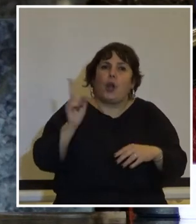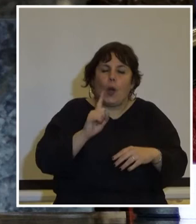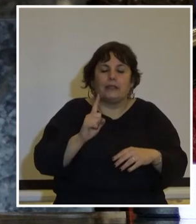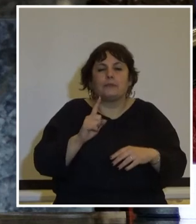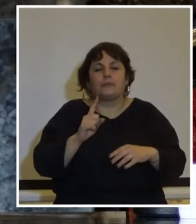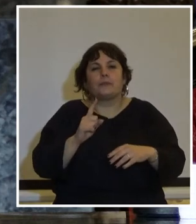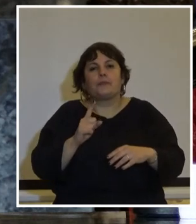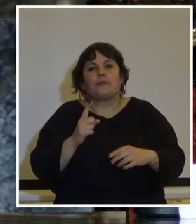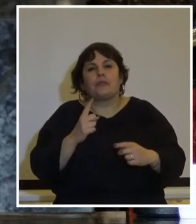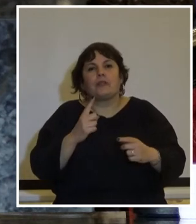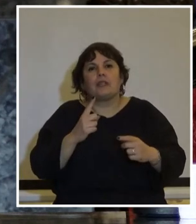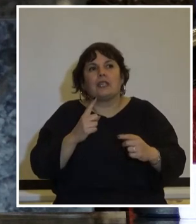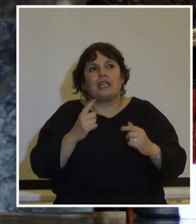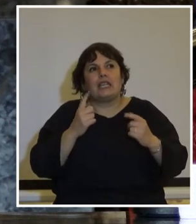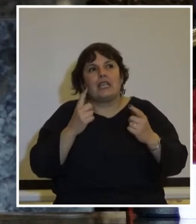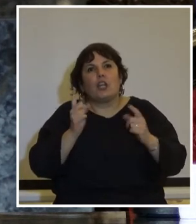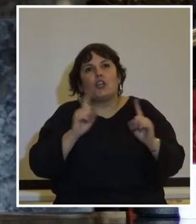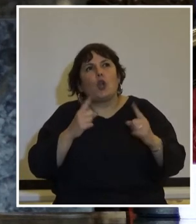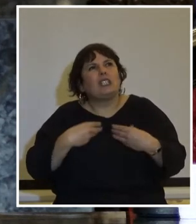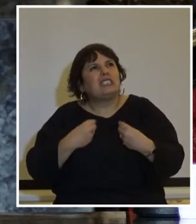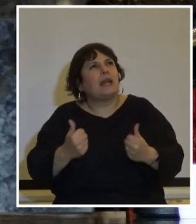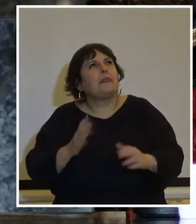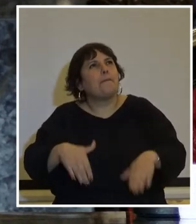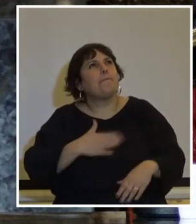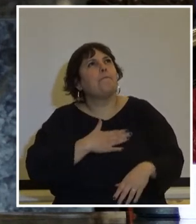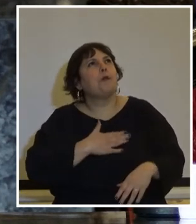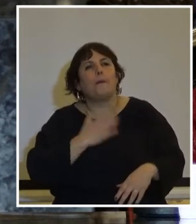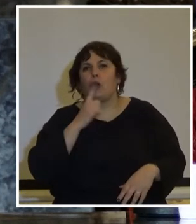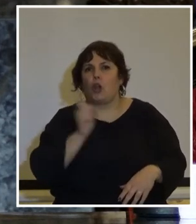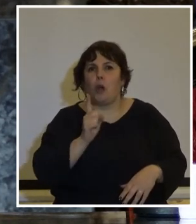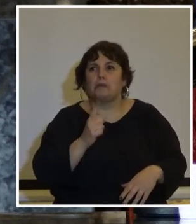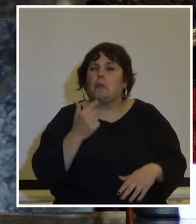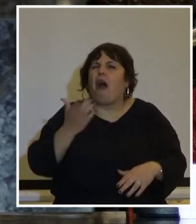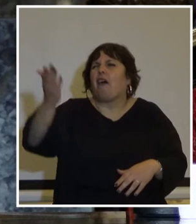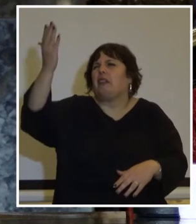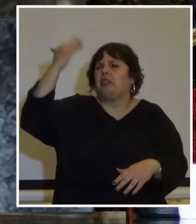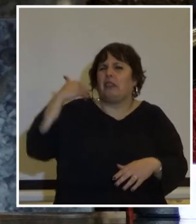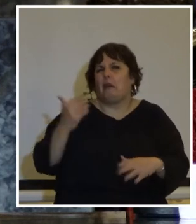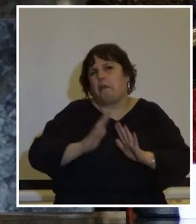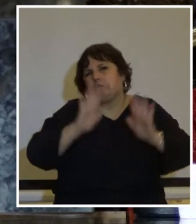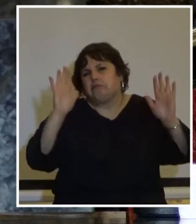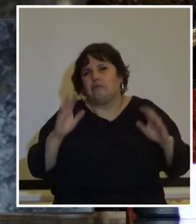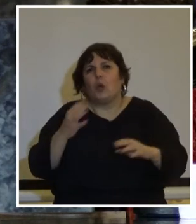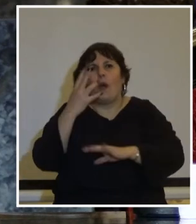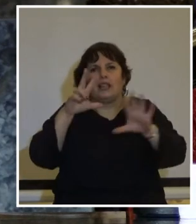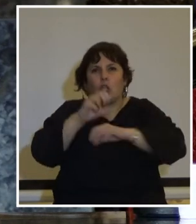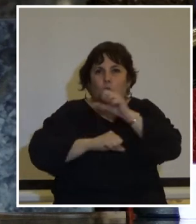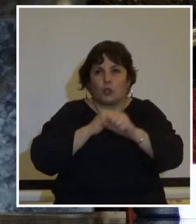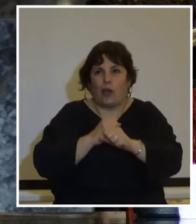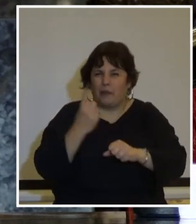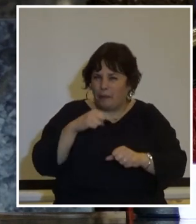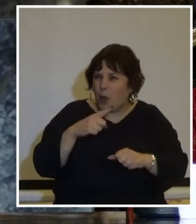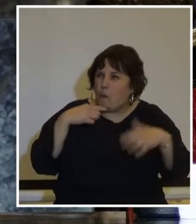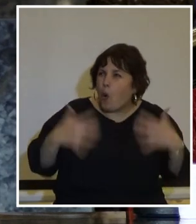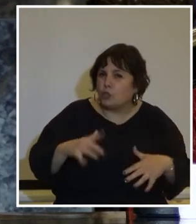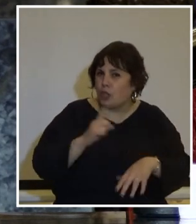junio y no sentir los propios lejanos fueron hace 48 años que en realidad no es mucho tiempo